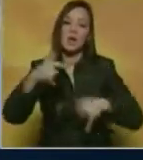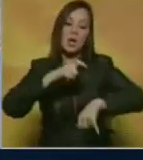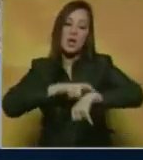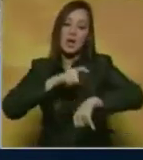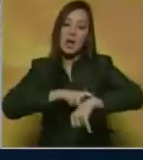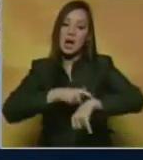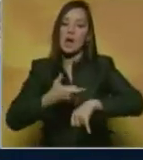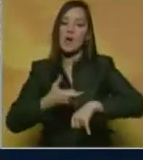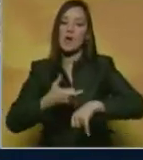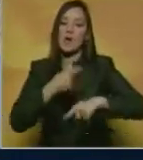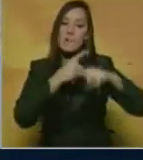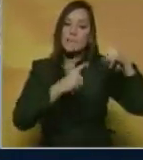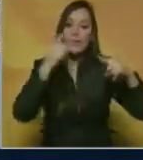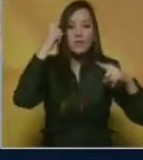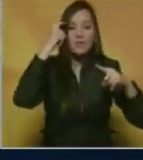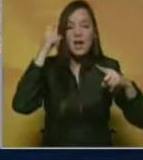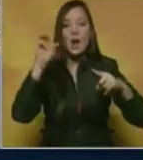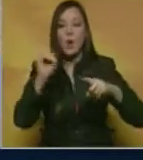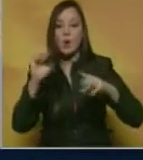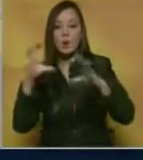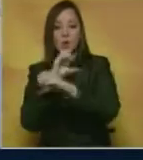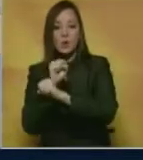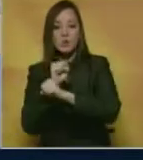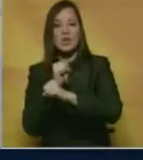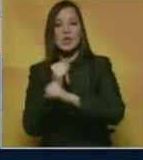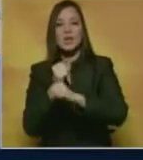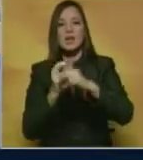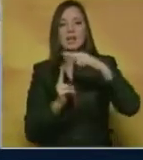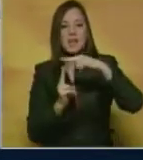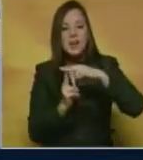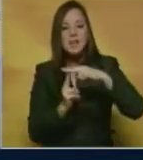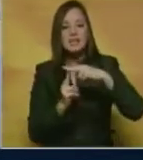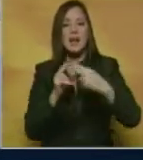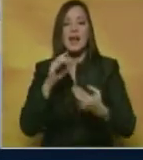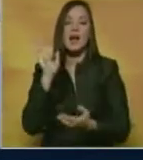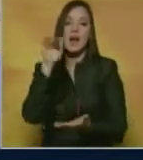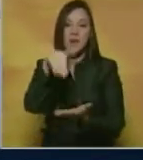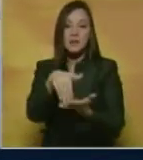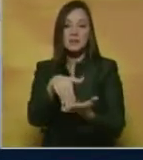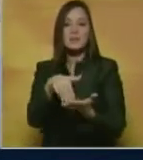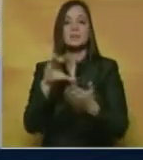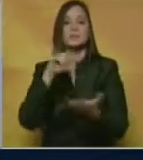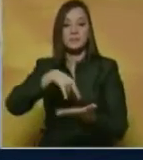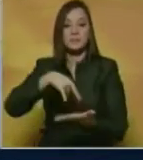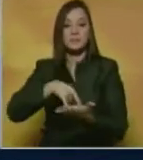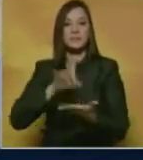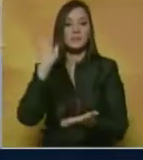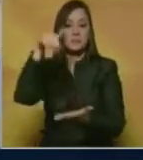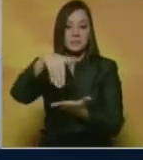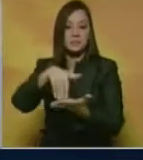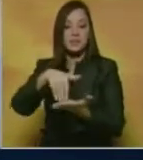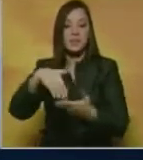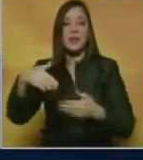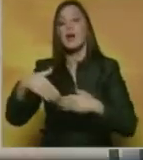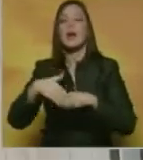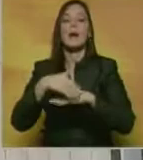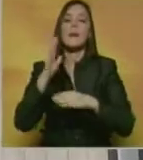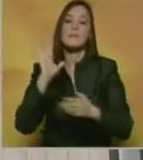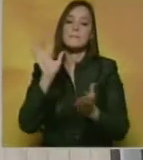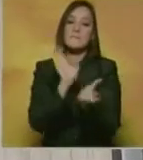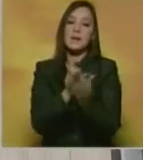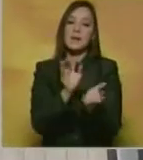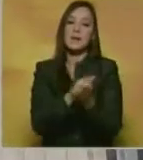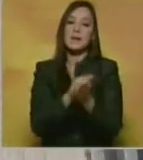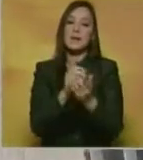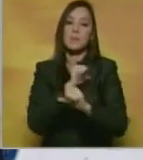mediodía y de la noche en los estados Táchira, Aragua, Carabobo, Lara, Huarico, Margarita, Portuguesa y